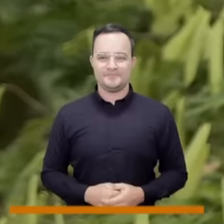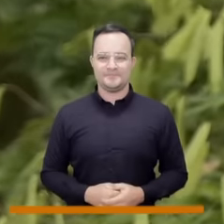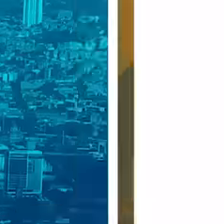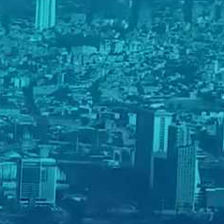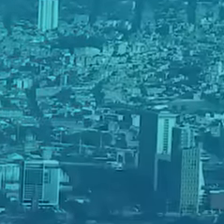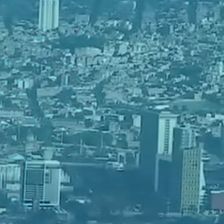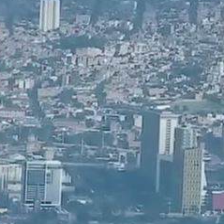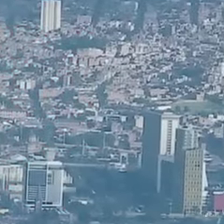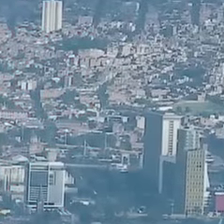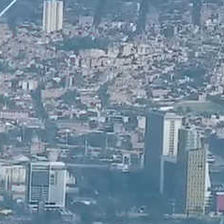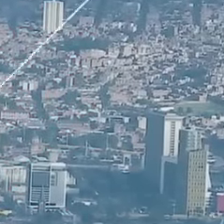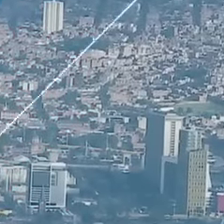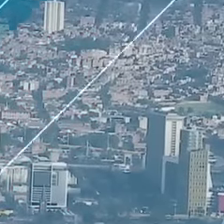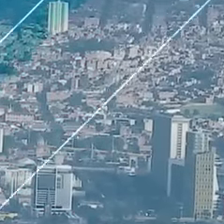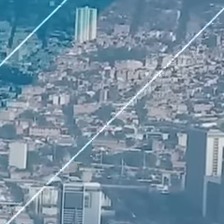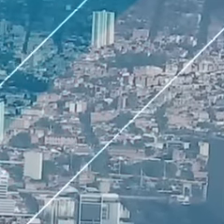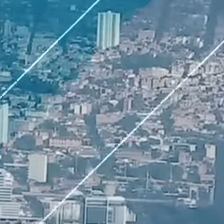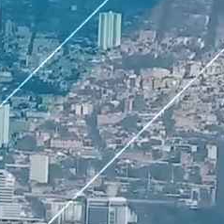regresamos.